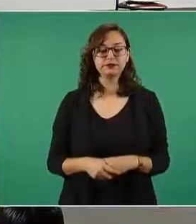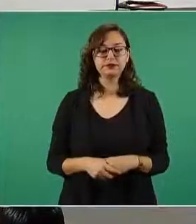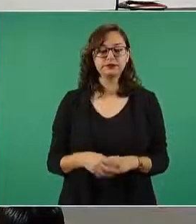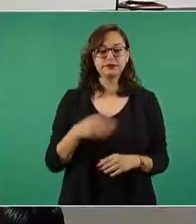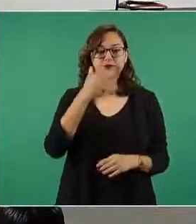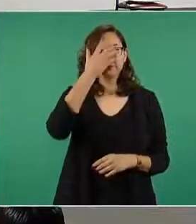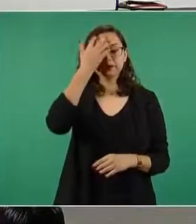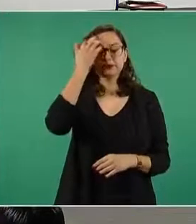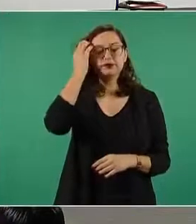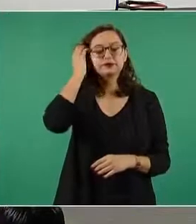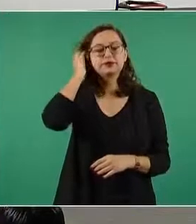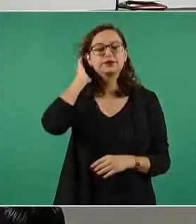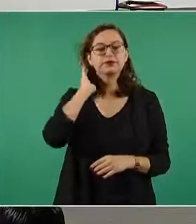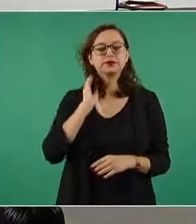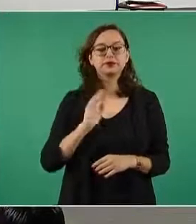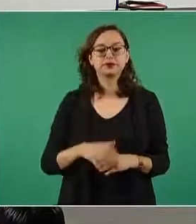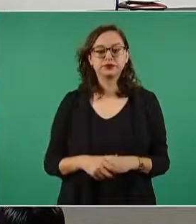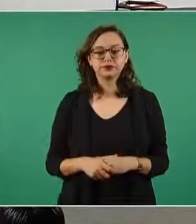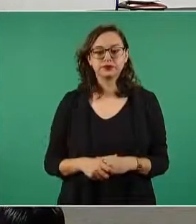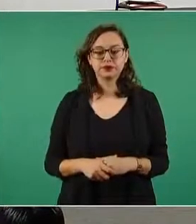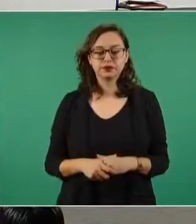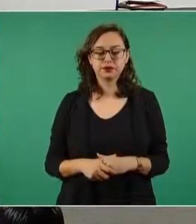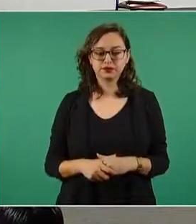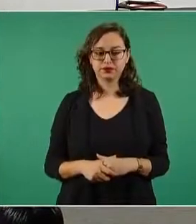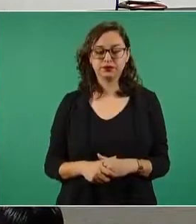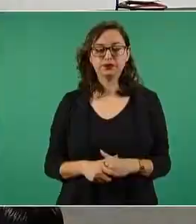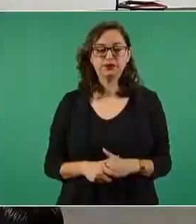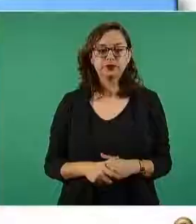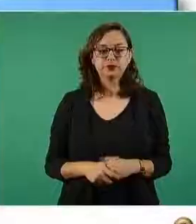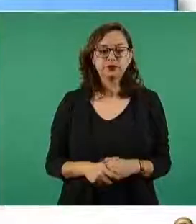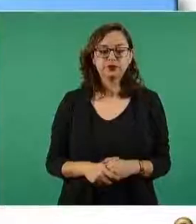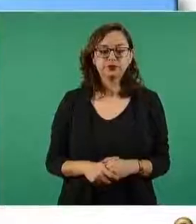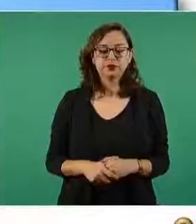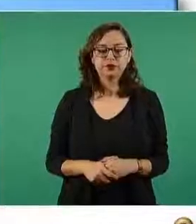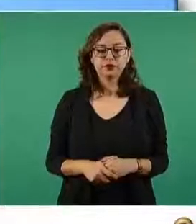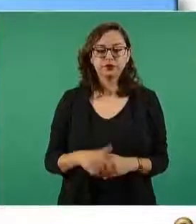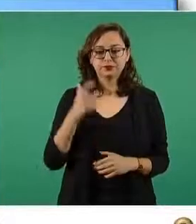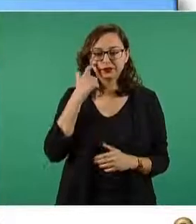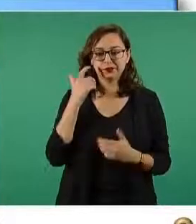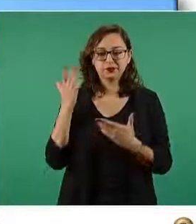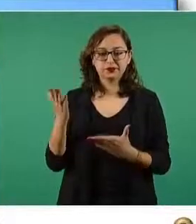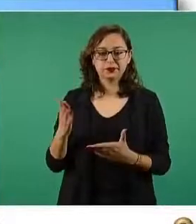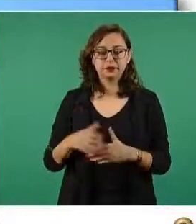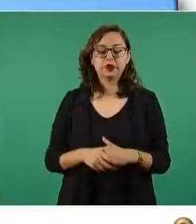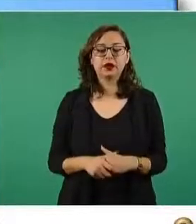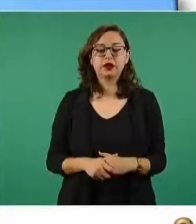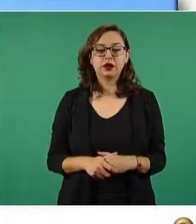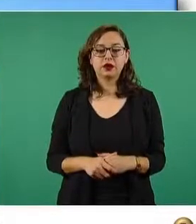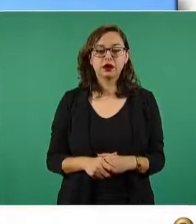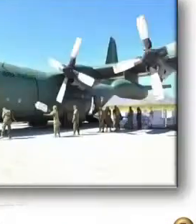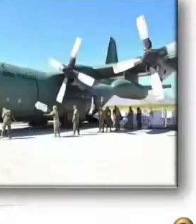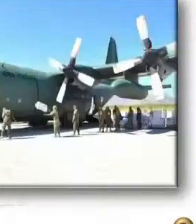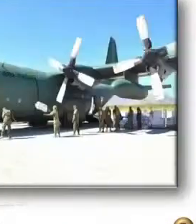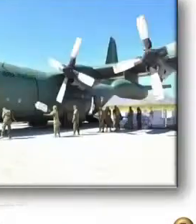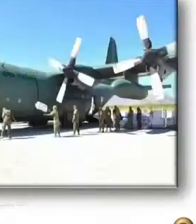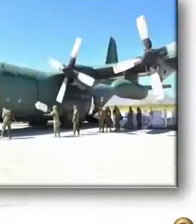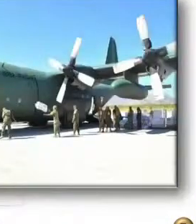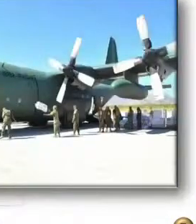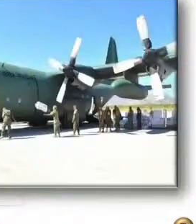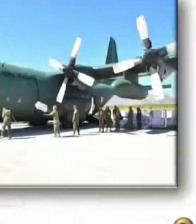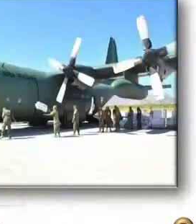no interferir con las operaciones aéreas de despegue y aterrizaje se contemplaba que los helicópteros